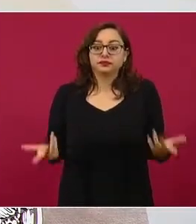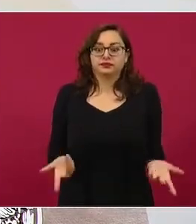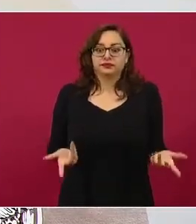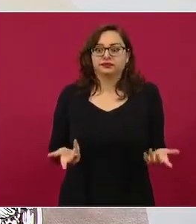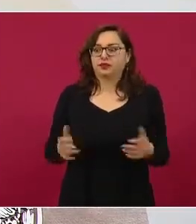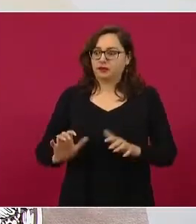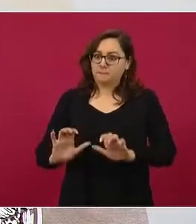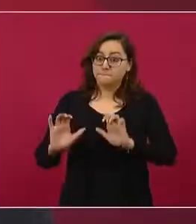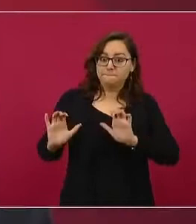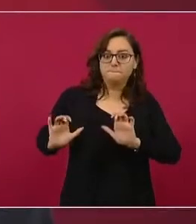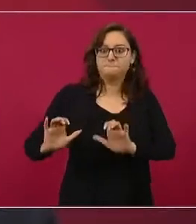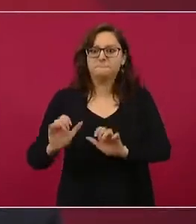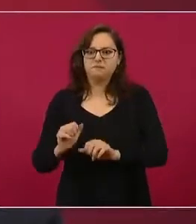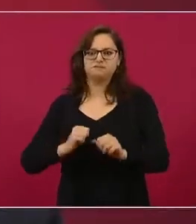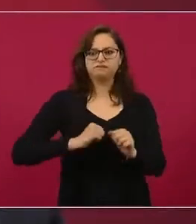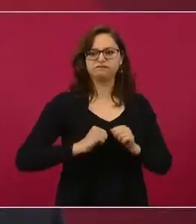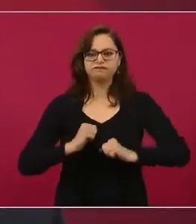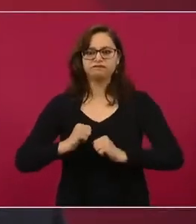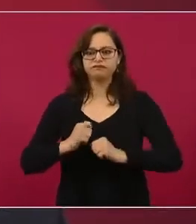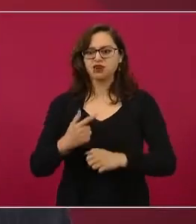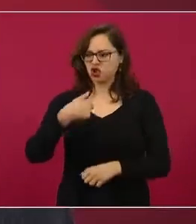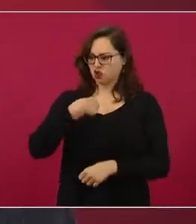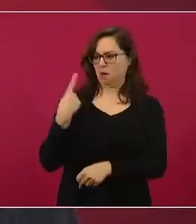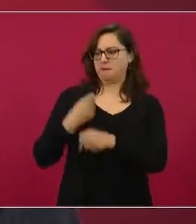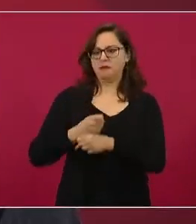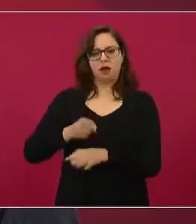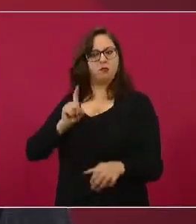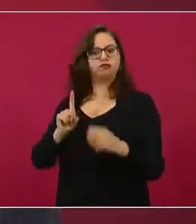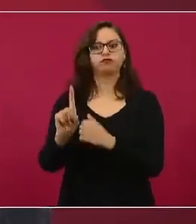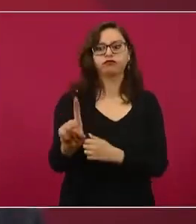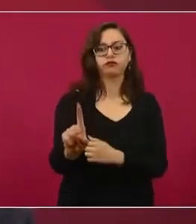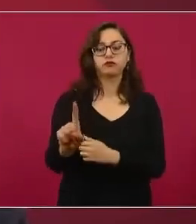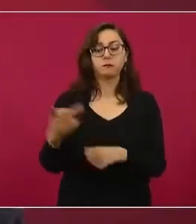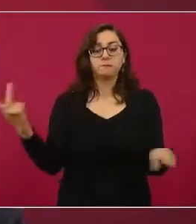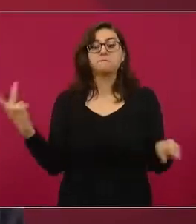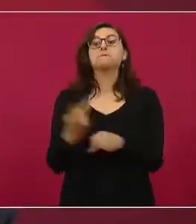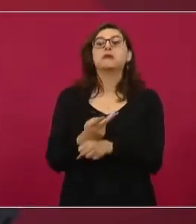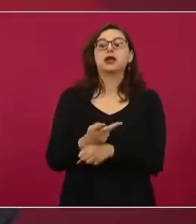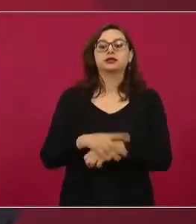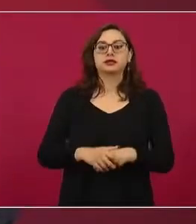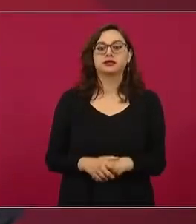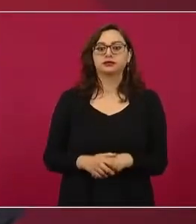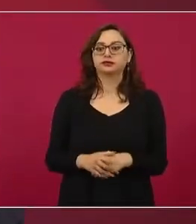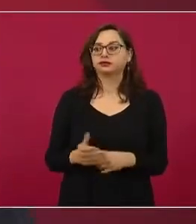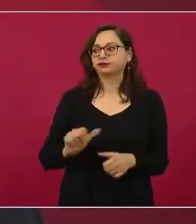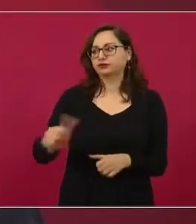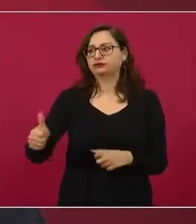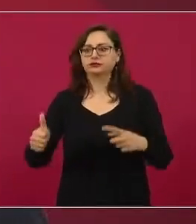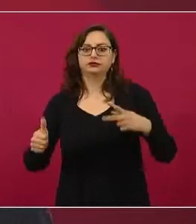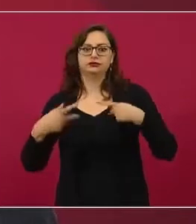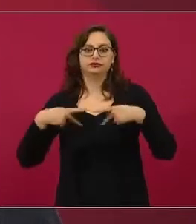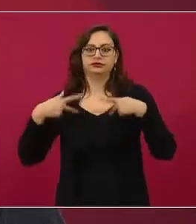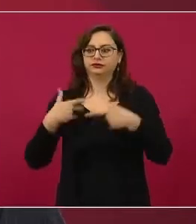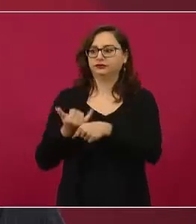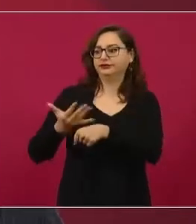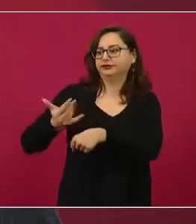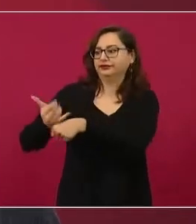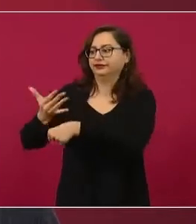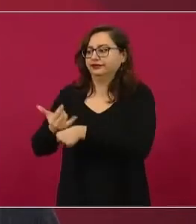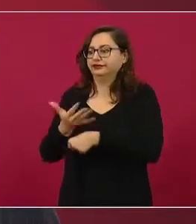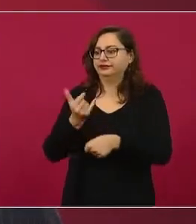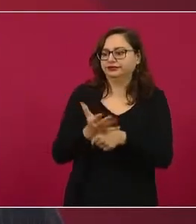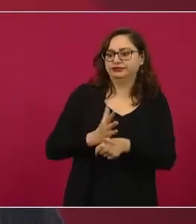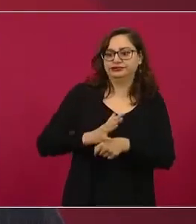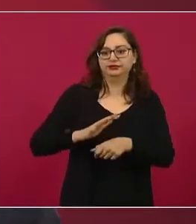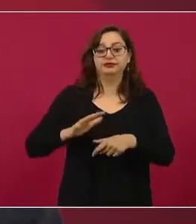es bastante obvio, si empujo tratando de salir yo primero, voy a hacer que se estorbe el proceso de evacuación del